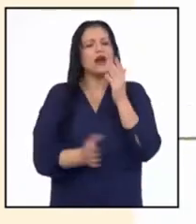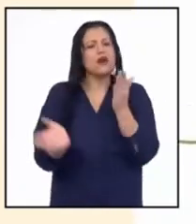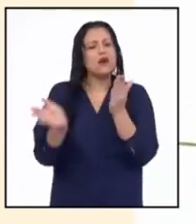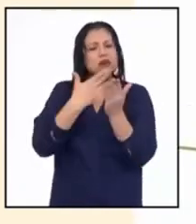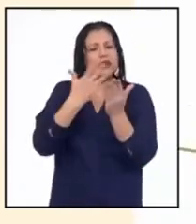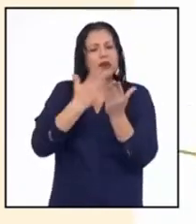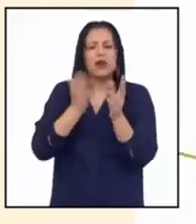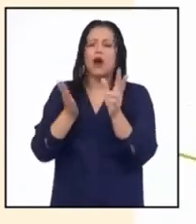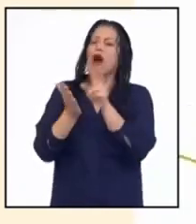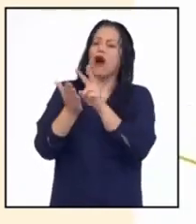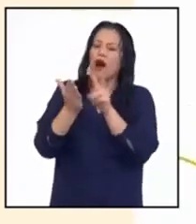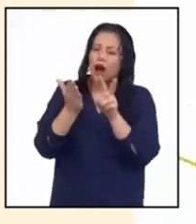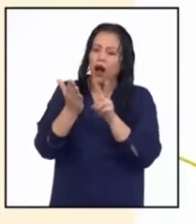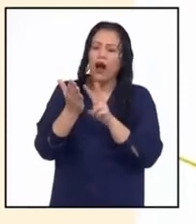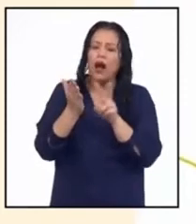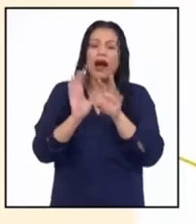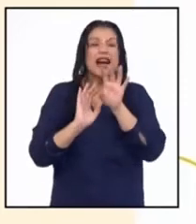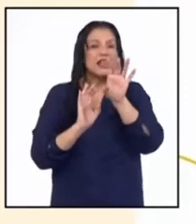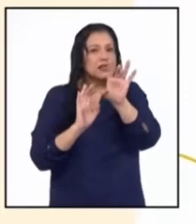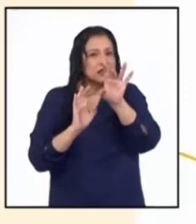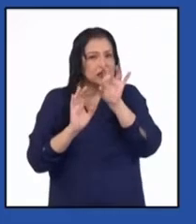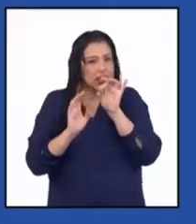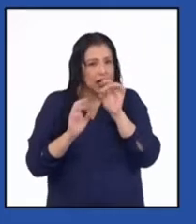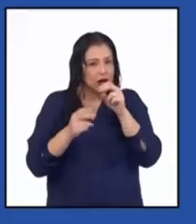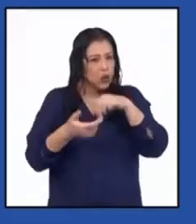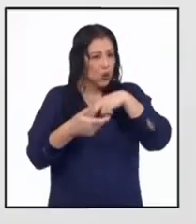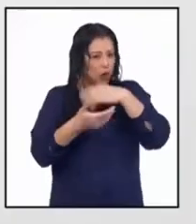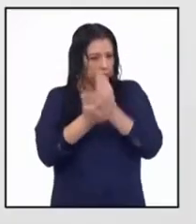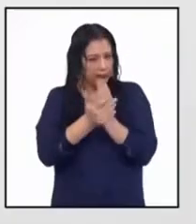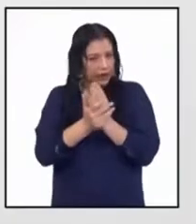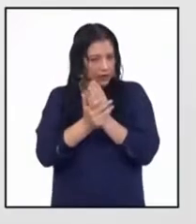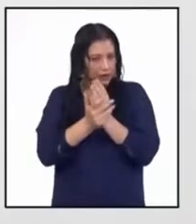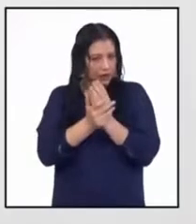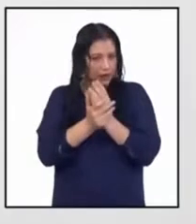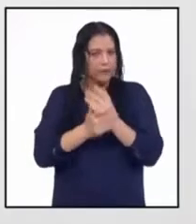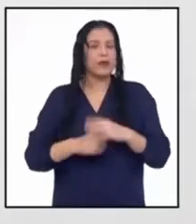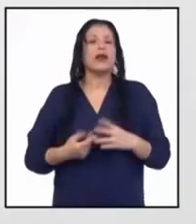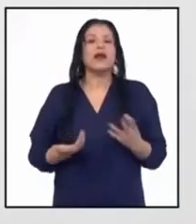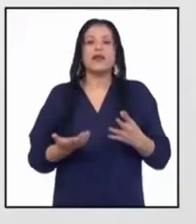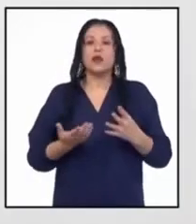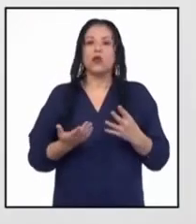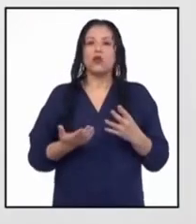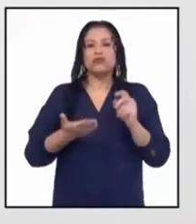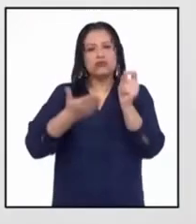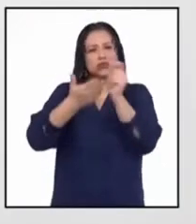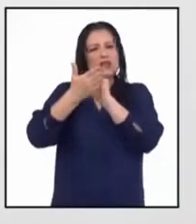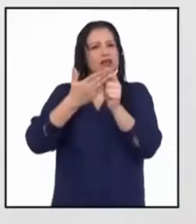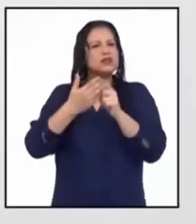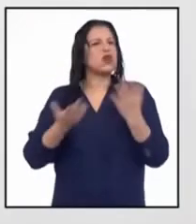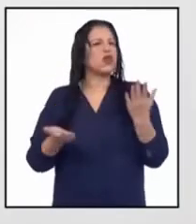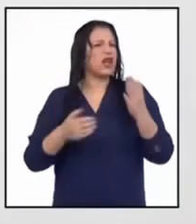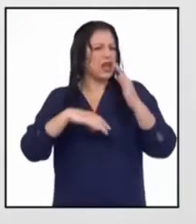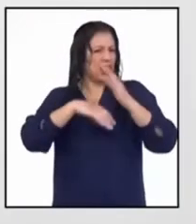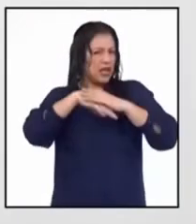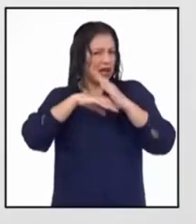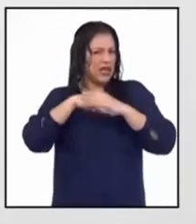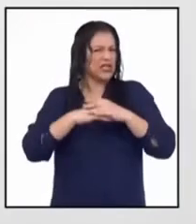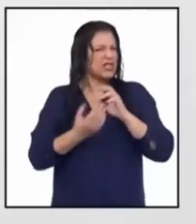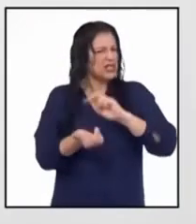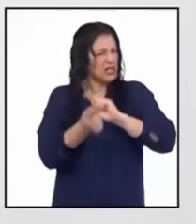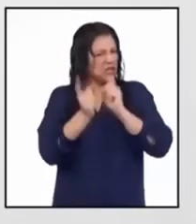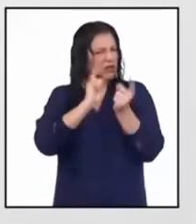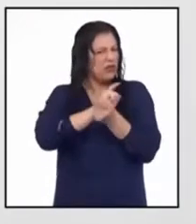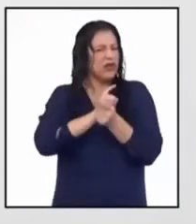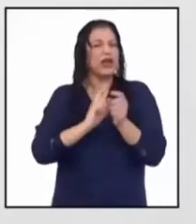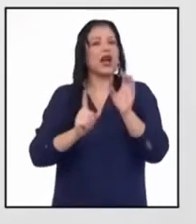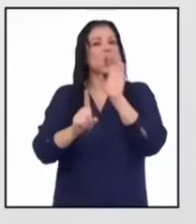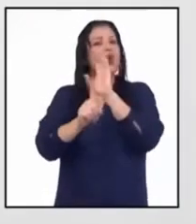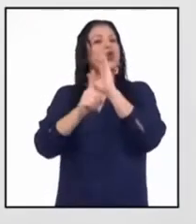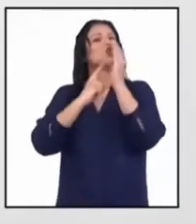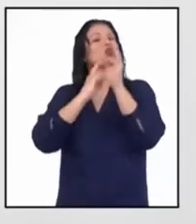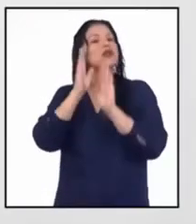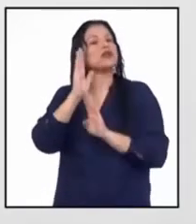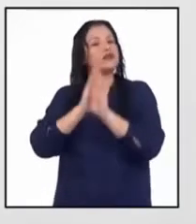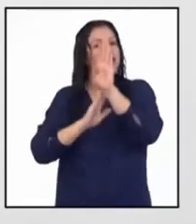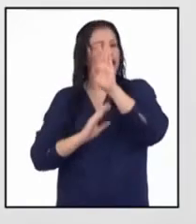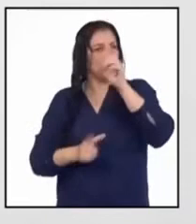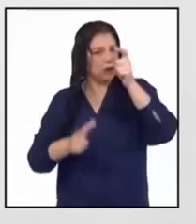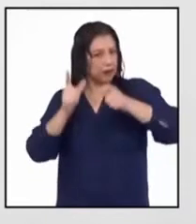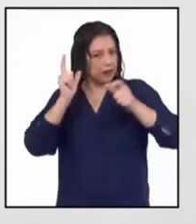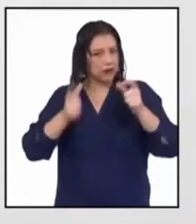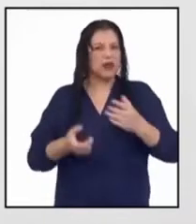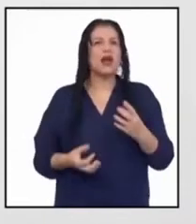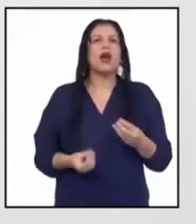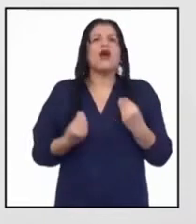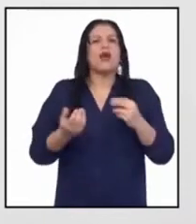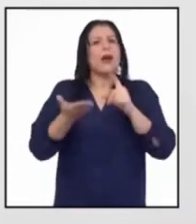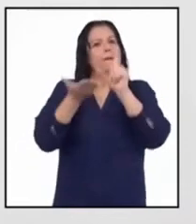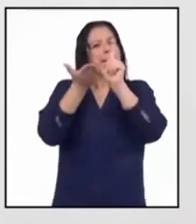académico, Cultural and Human Development, Traducido como Cultura y Desarrollo Humano y publicado el